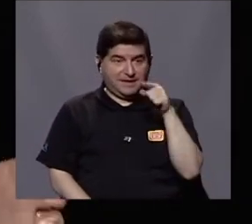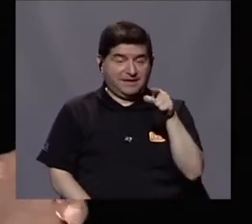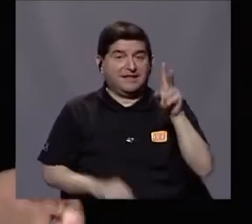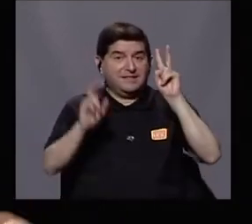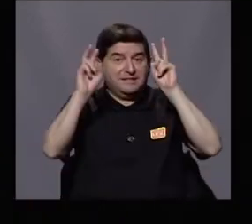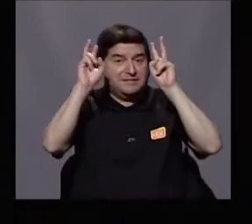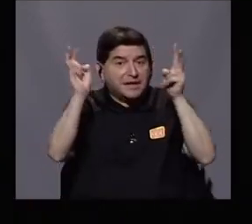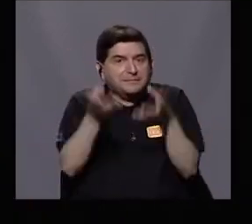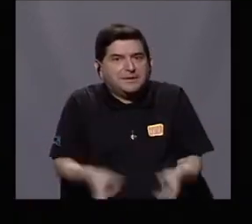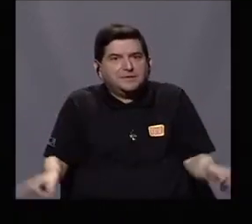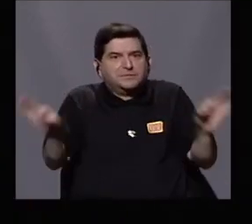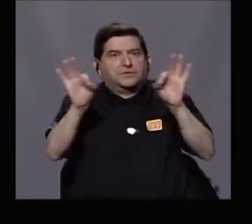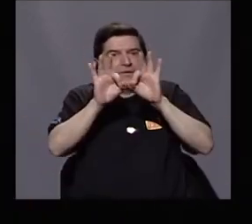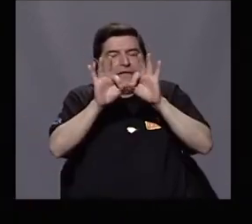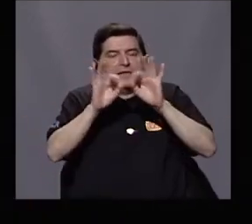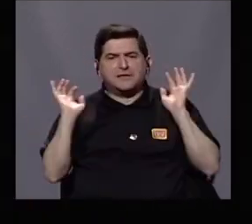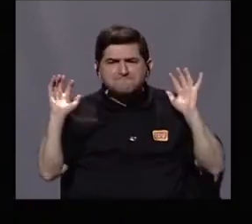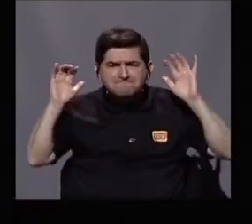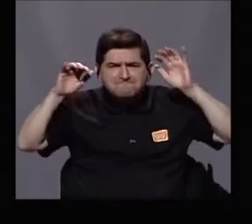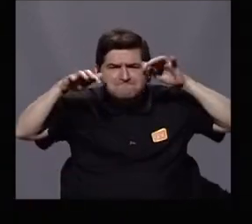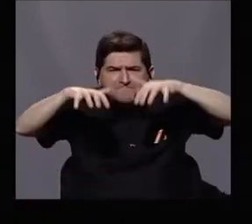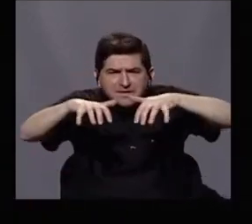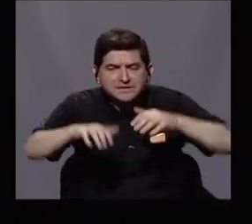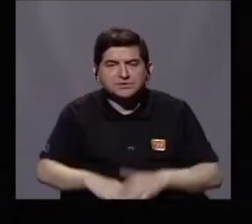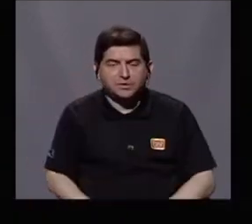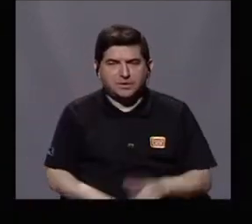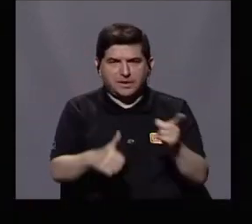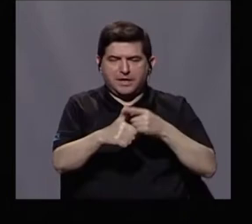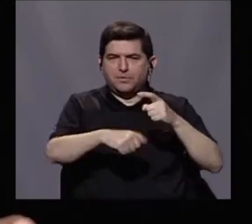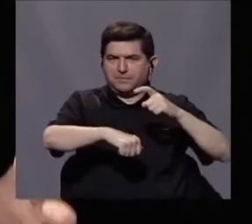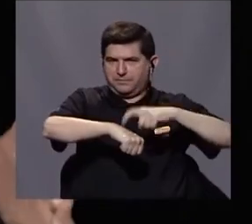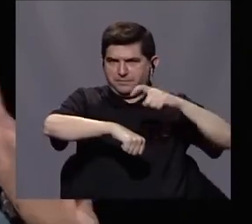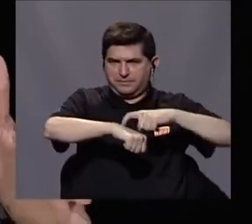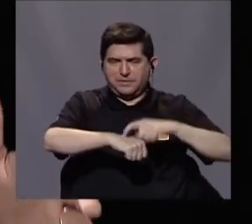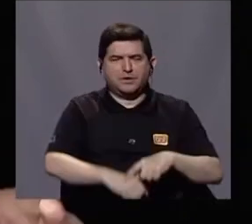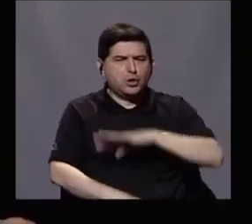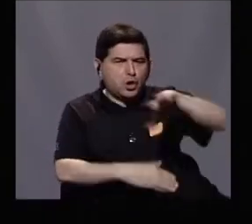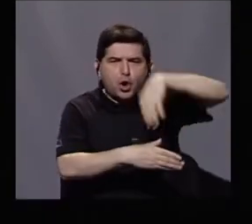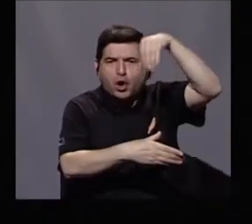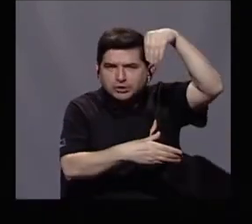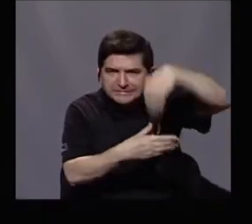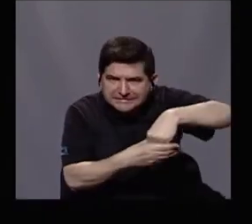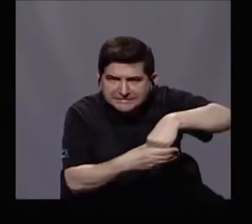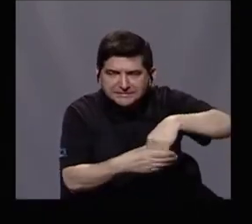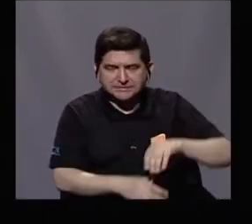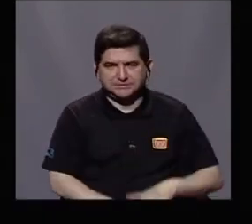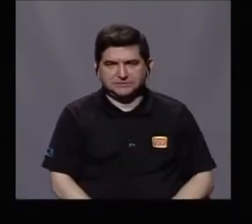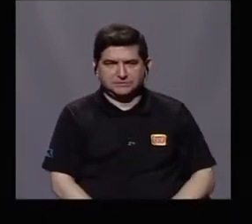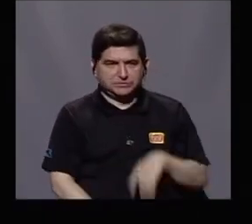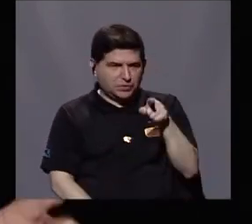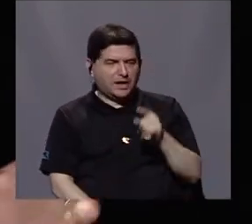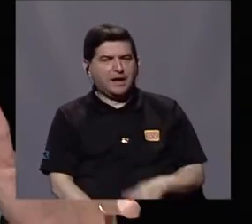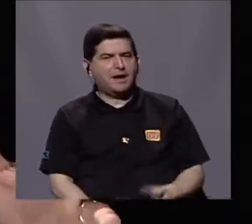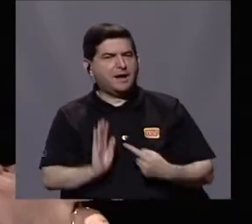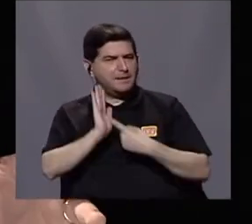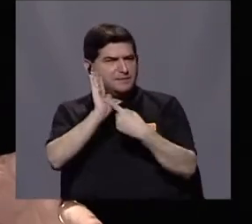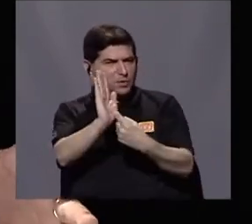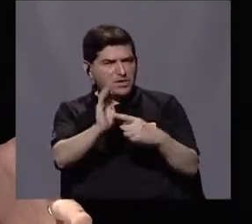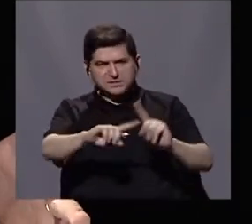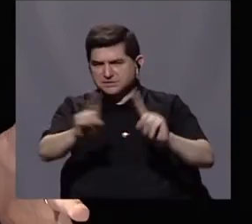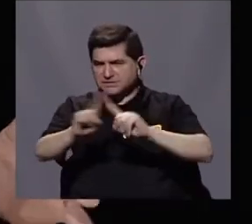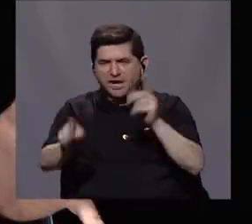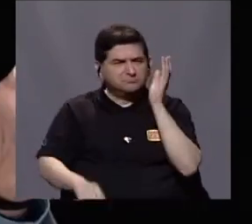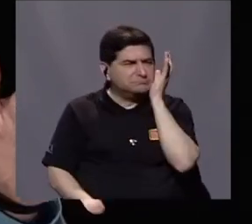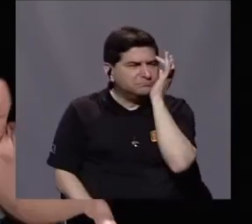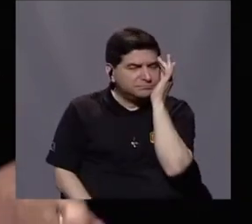tema, el gran tema son las migraciones. Nos ha puesto en un primer bloque un contexto donde nos pone de manifiesto una serie de